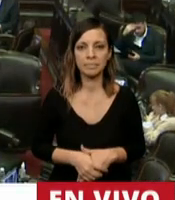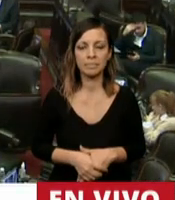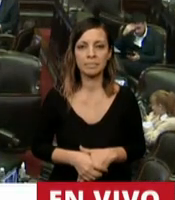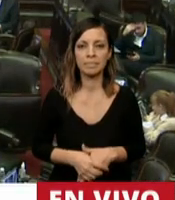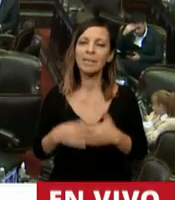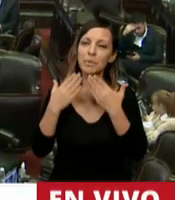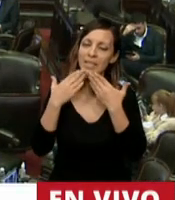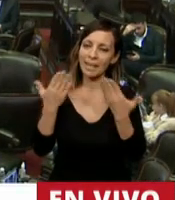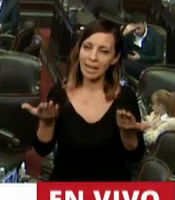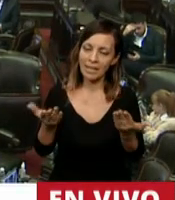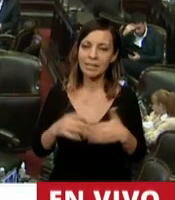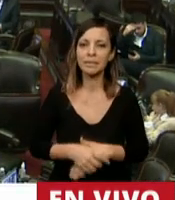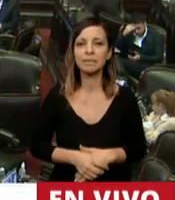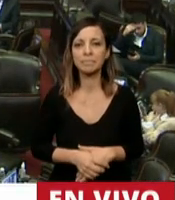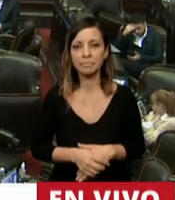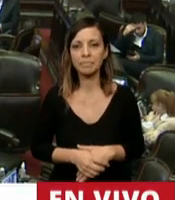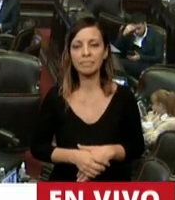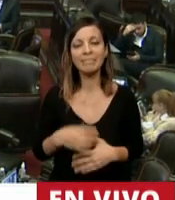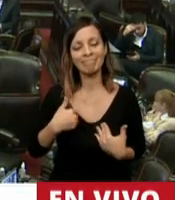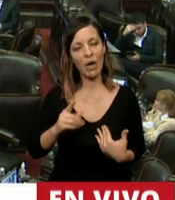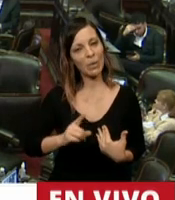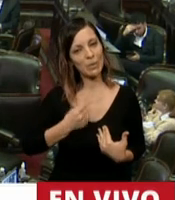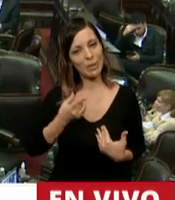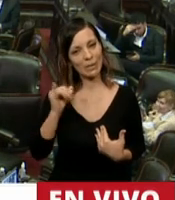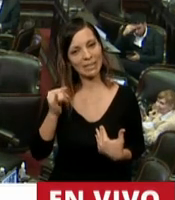Gracias, presidente. Así es, orgulloso.